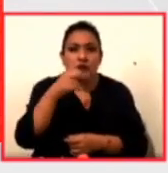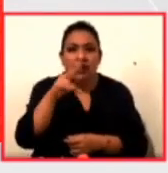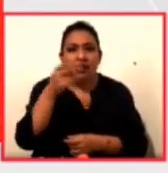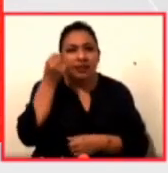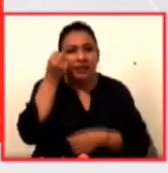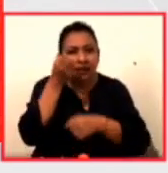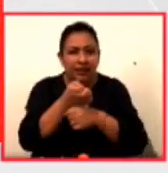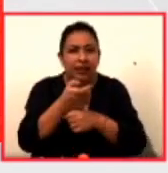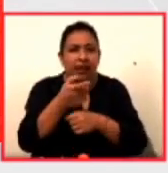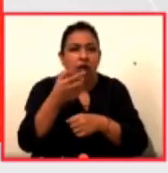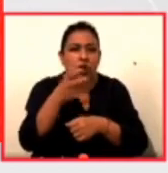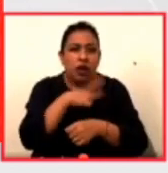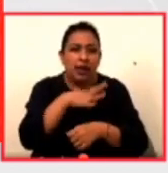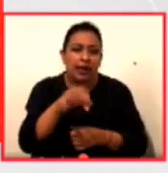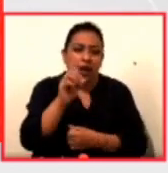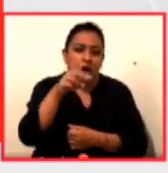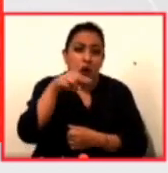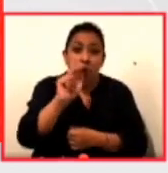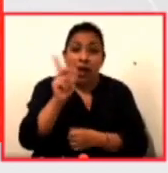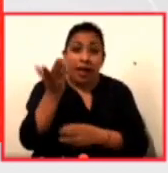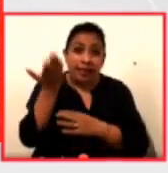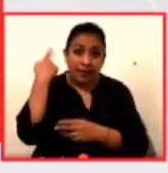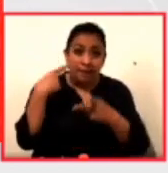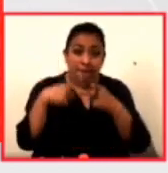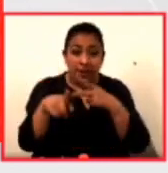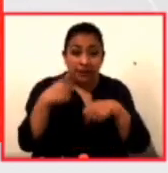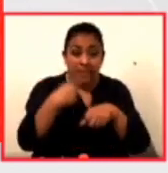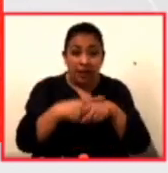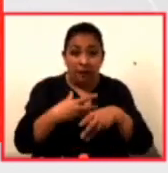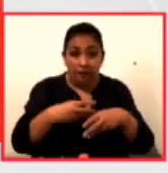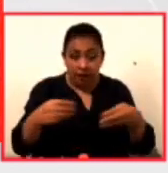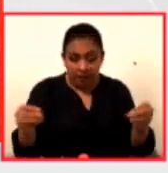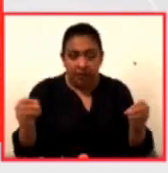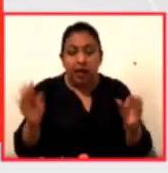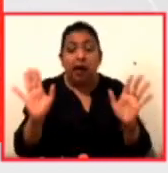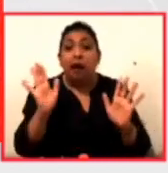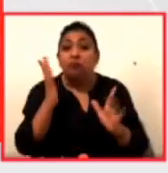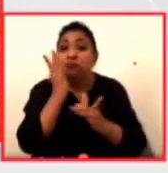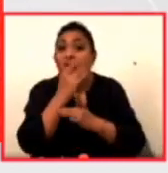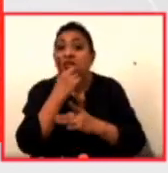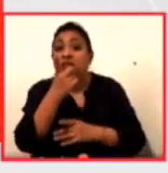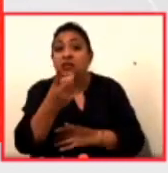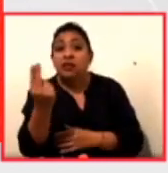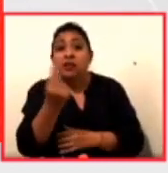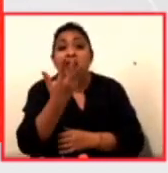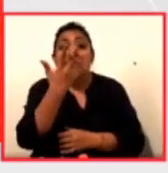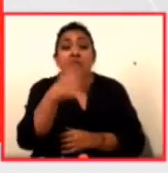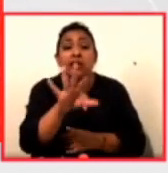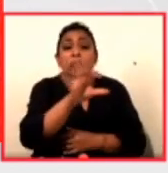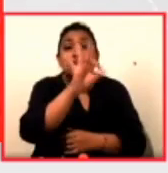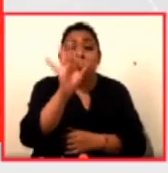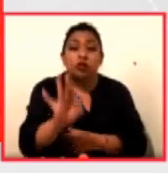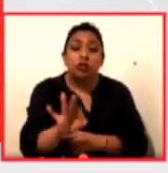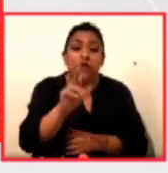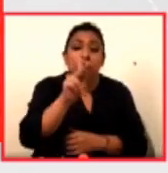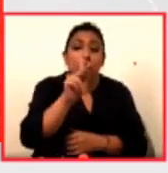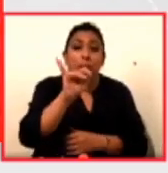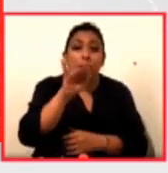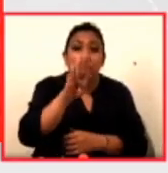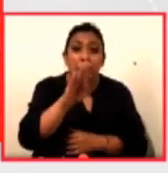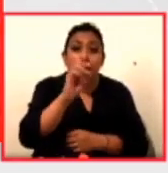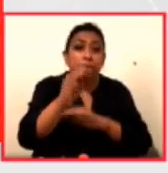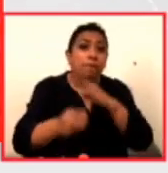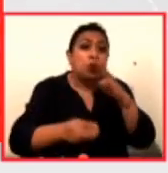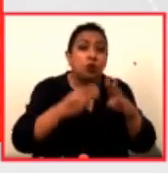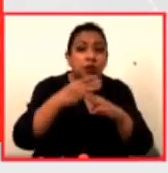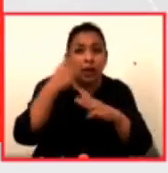Naciones Unidas cuando comenzó esta pandemia dijo que se requiere el 10% del producto interno bruto mundial para